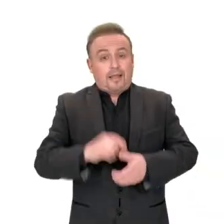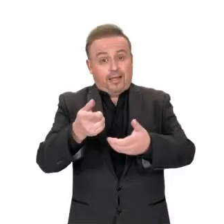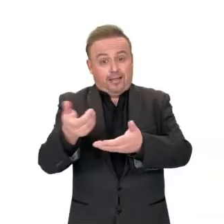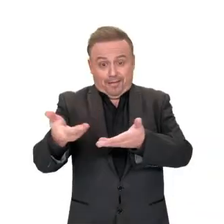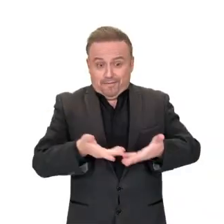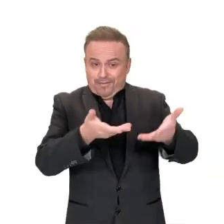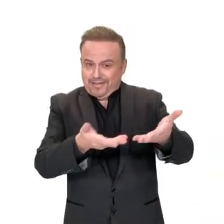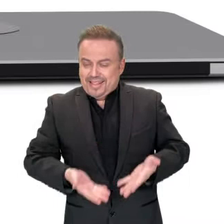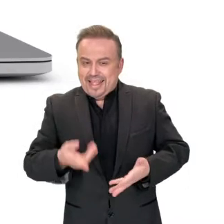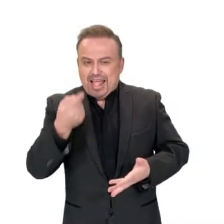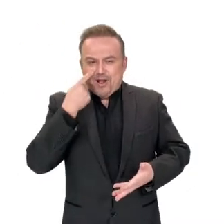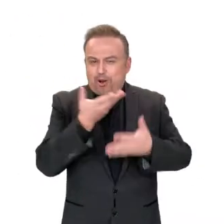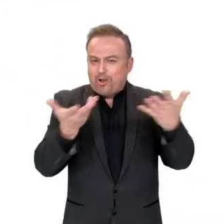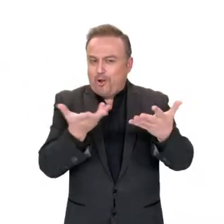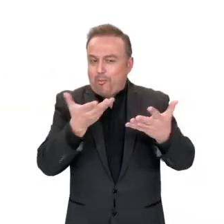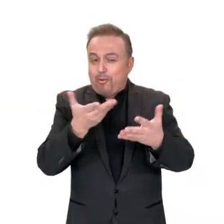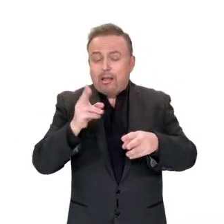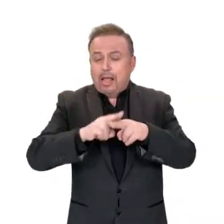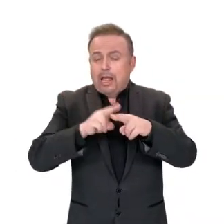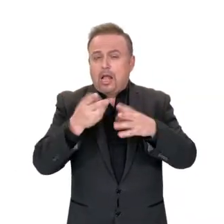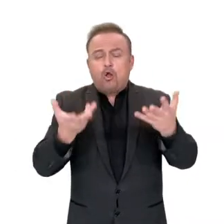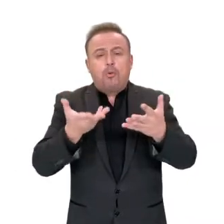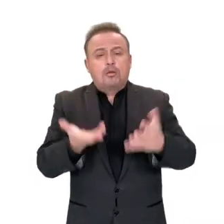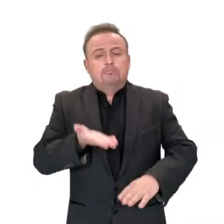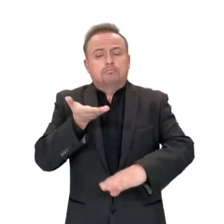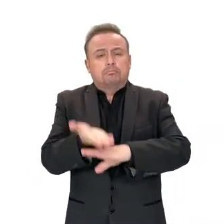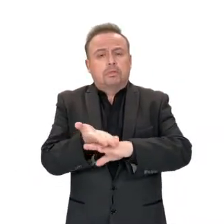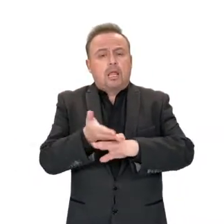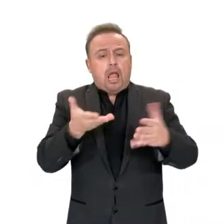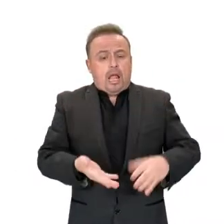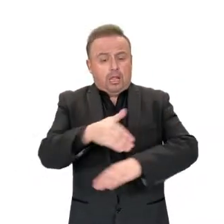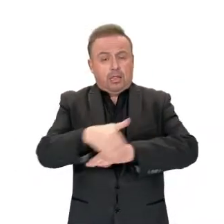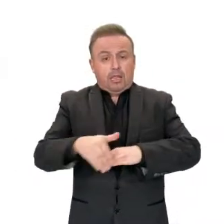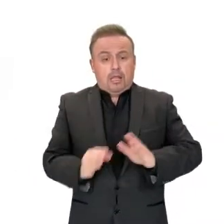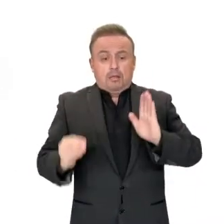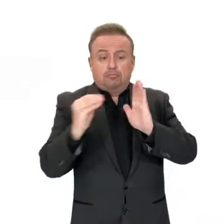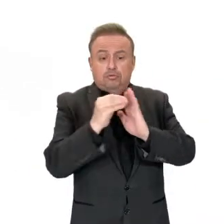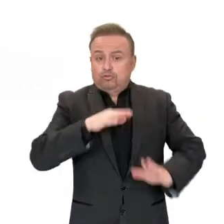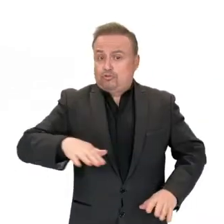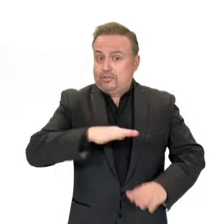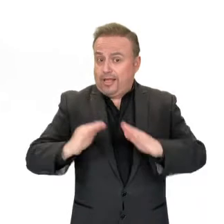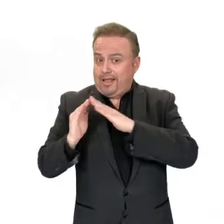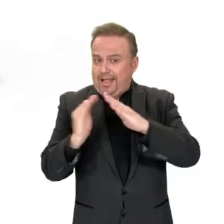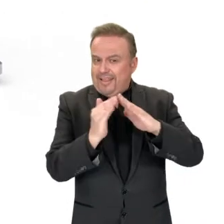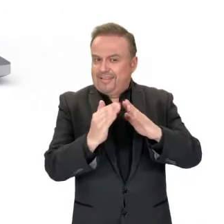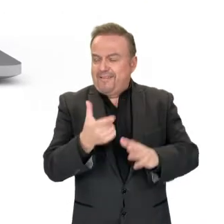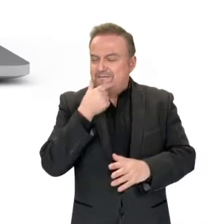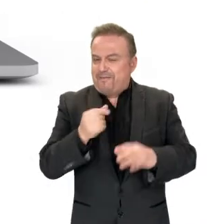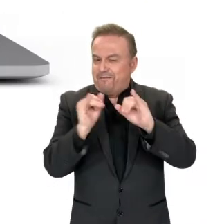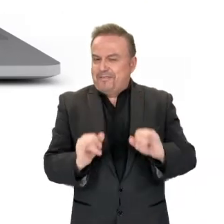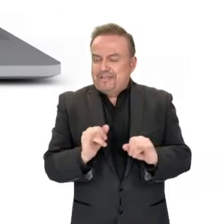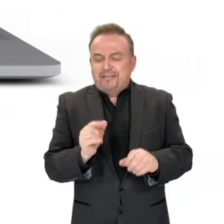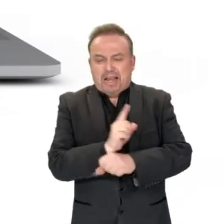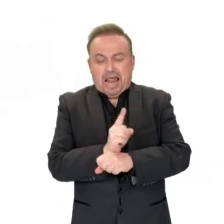Te invitamos a conocer el modo de realizar una solicitud de actualización de domicilio en el Registro Social de Hogares, de manera simple